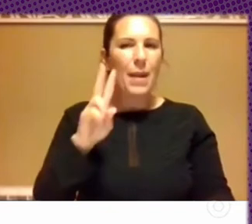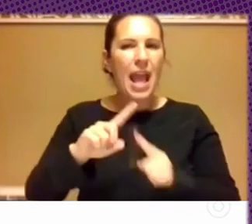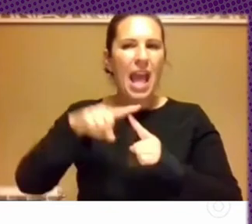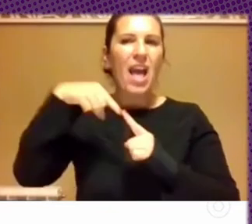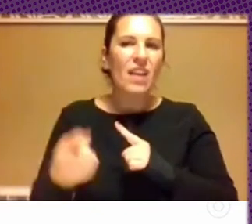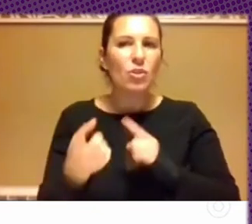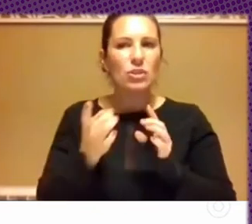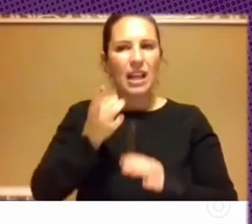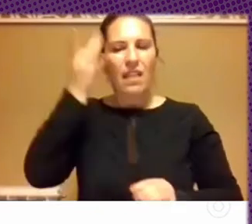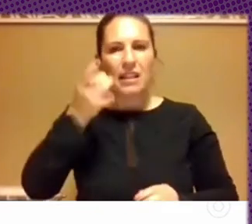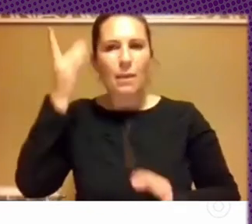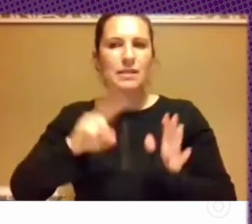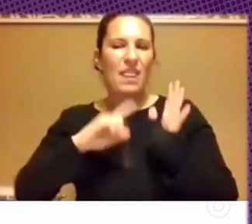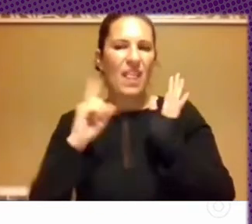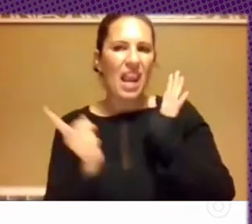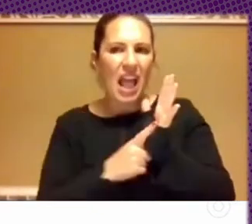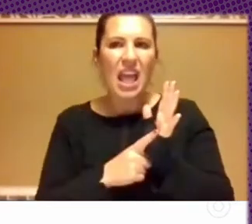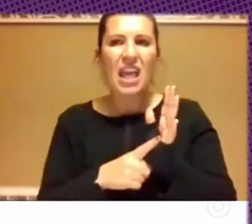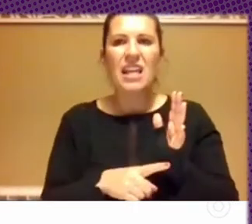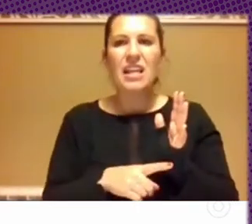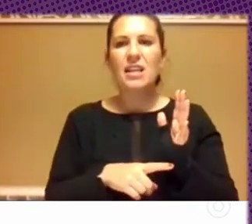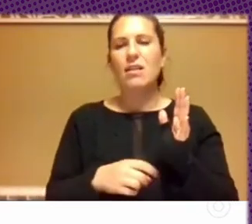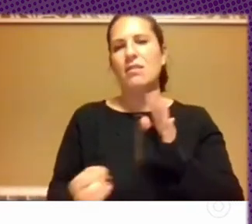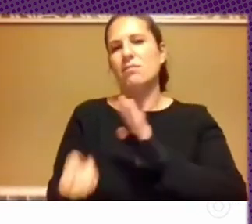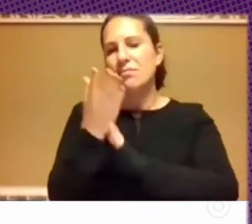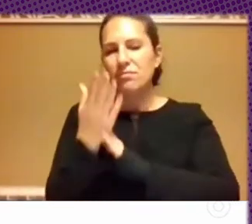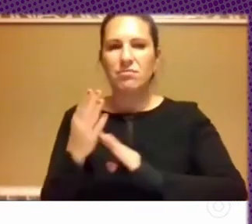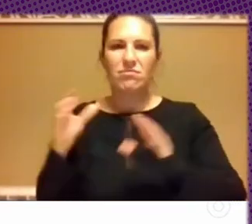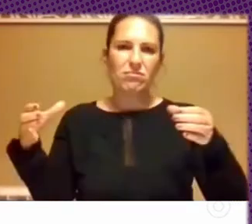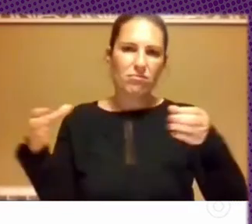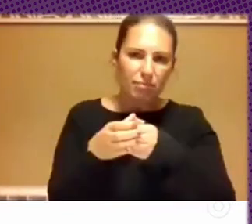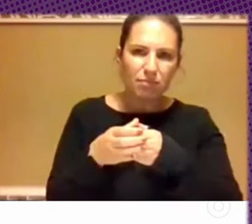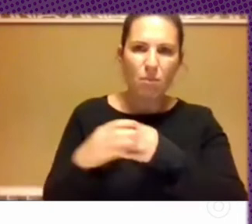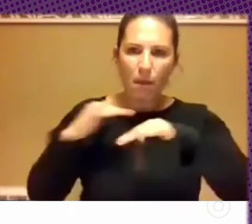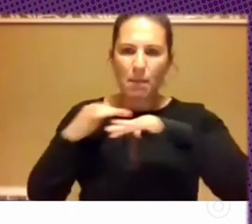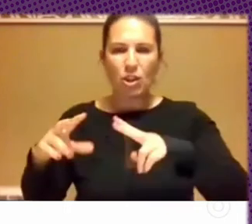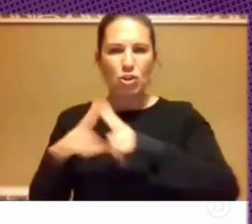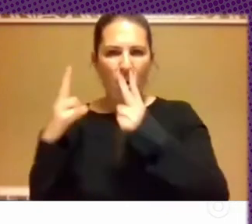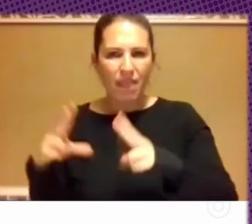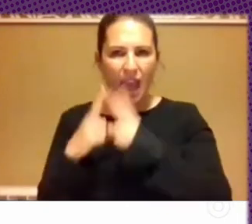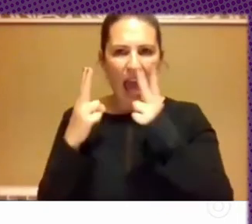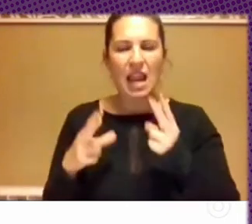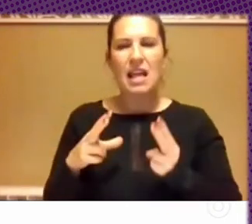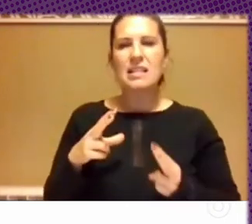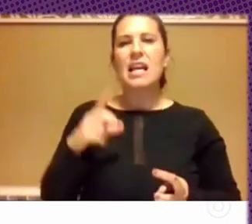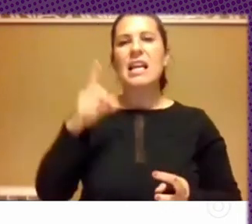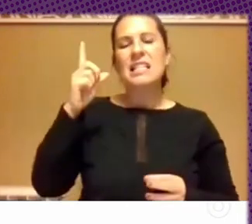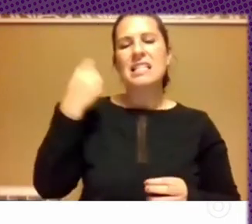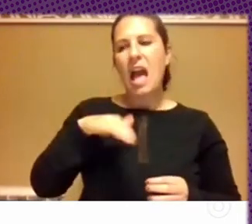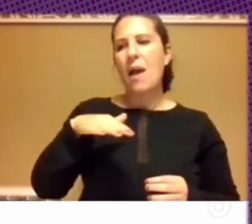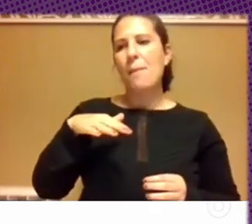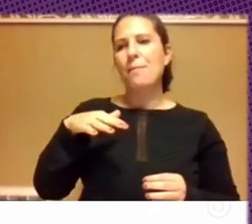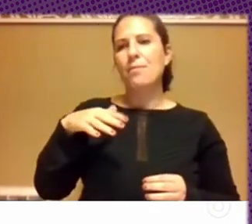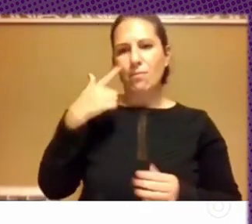iniciativas de ley, en formación o organización de movimientos sociales, podemos ver ya cómo